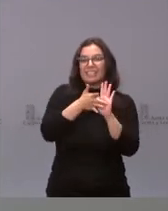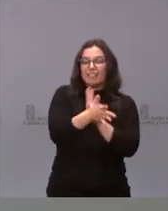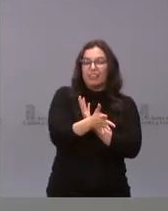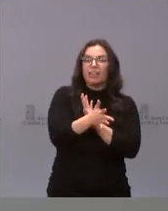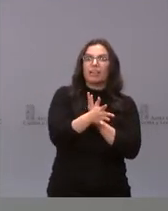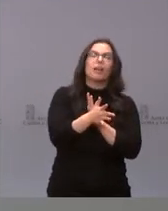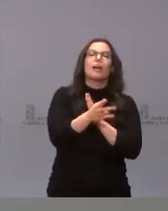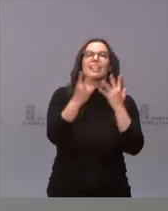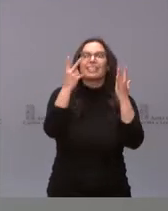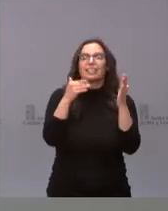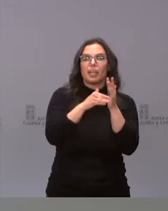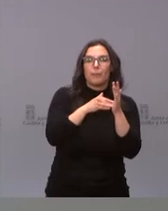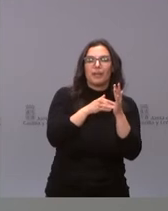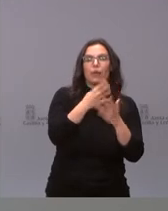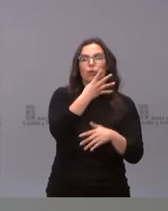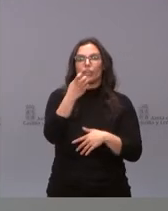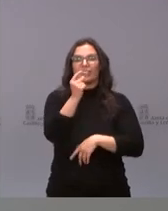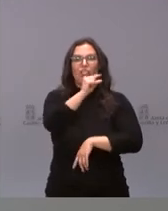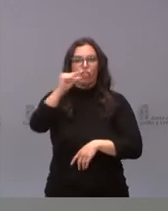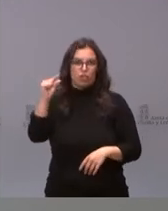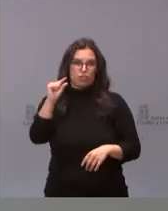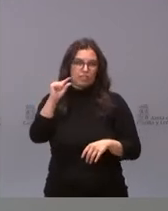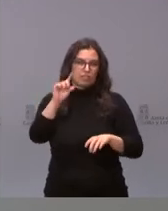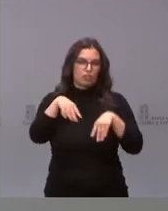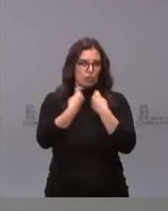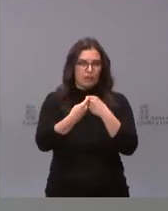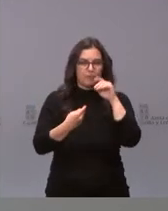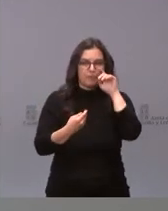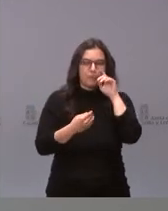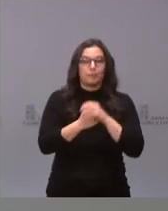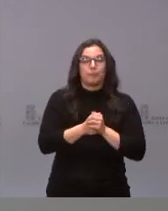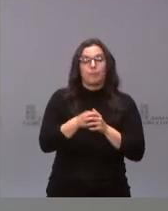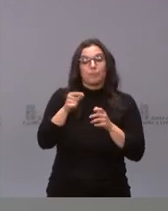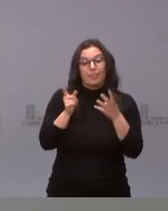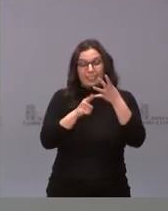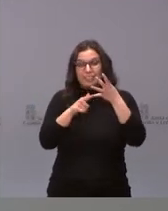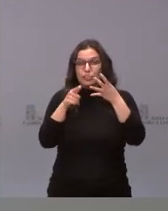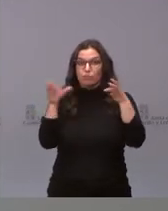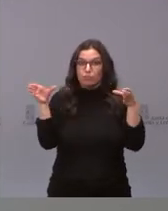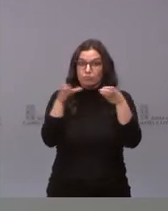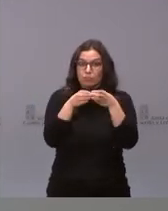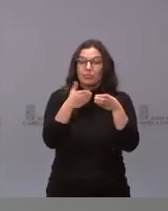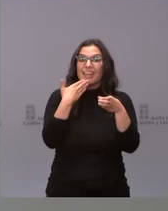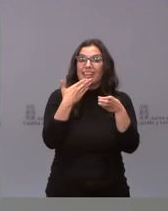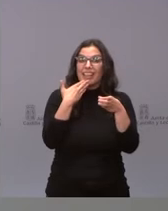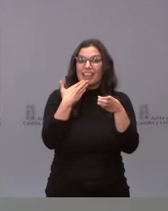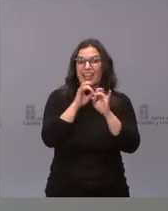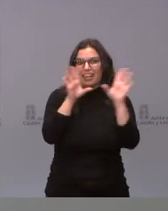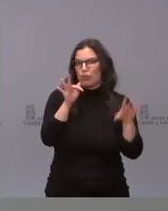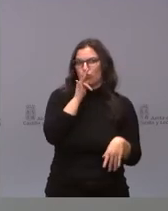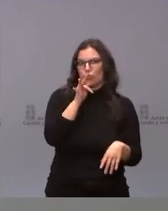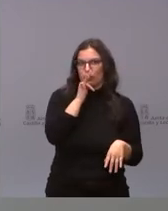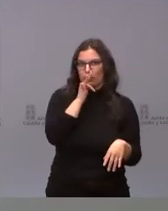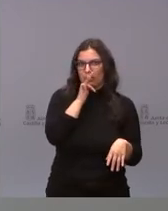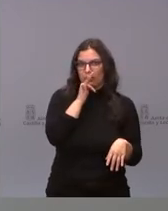corresponde a 7.400 dosis en total. El grupo poblacional al que irá destinado todavía no está fijado por la